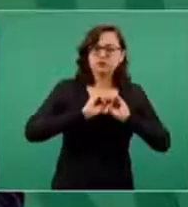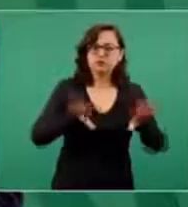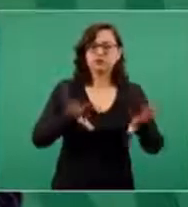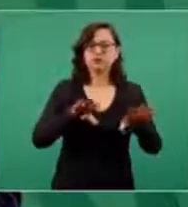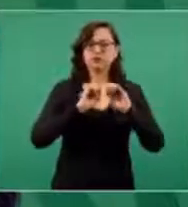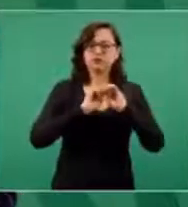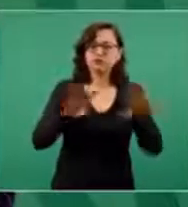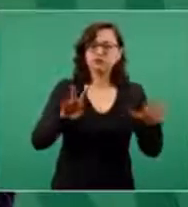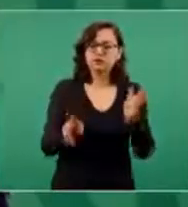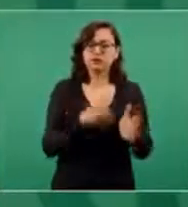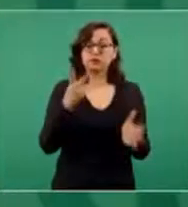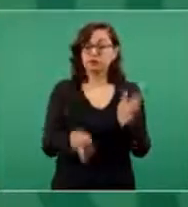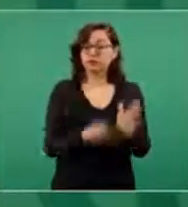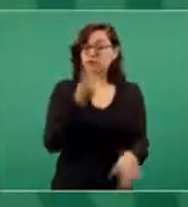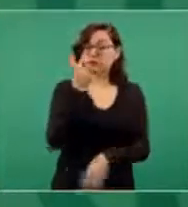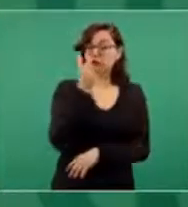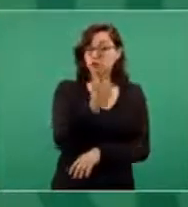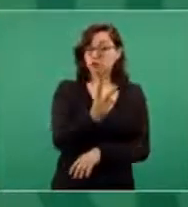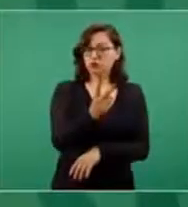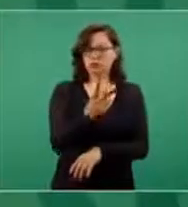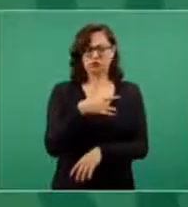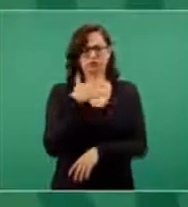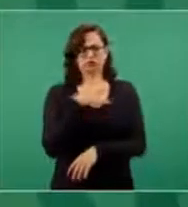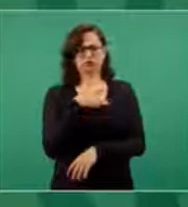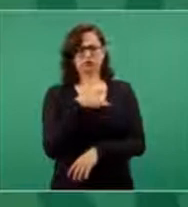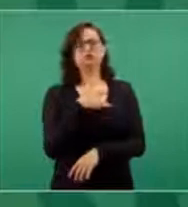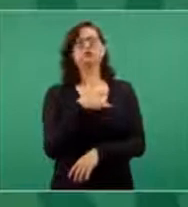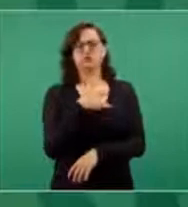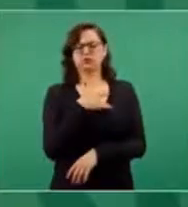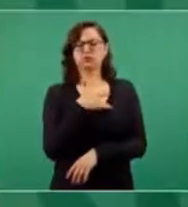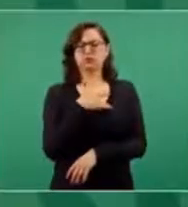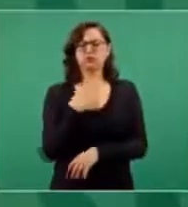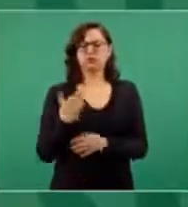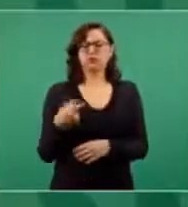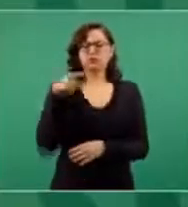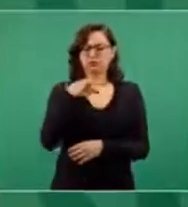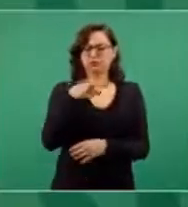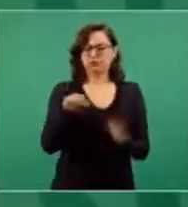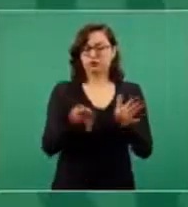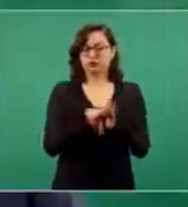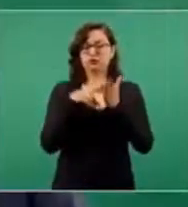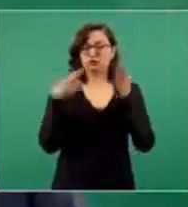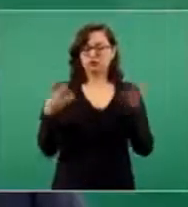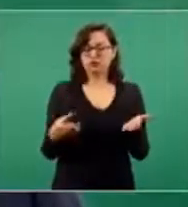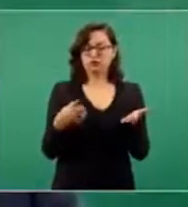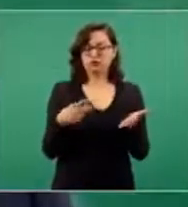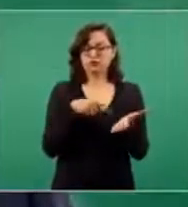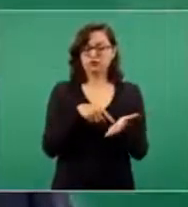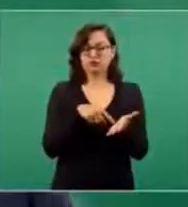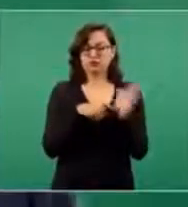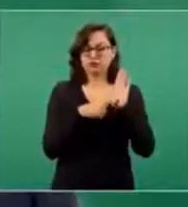cosas que